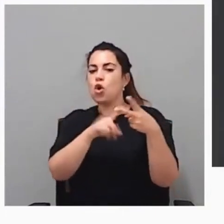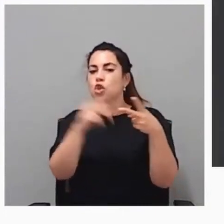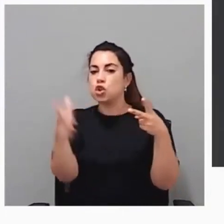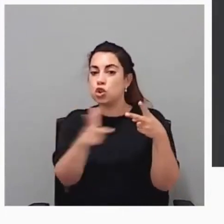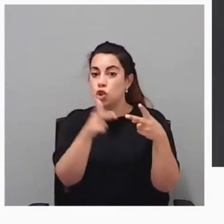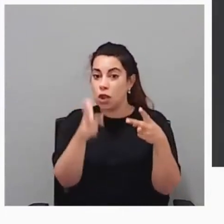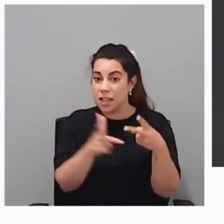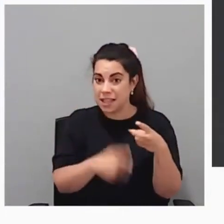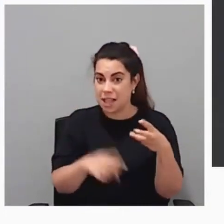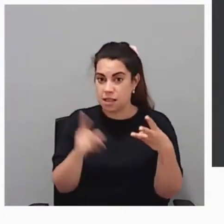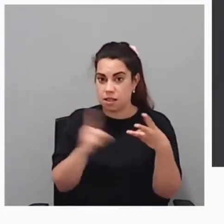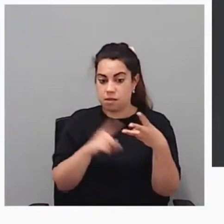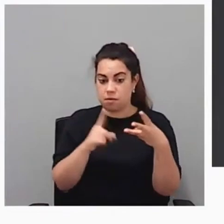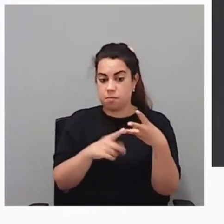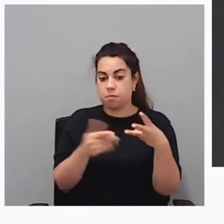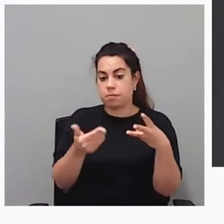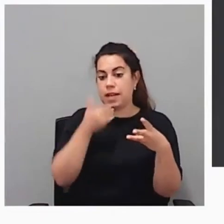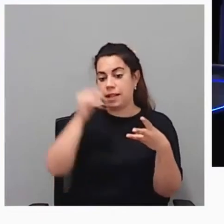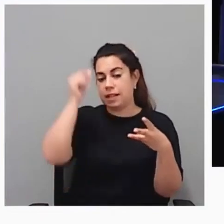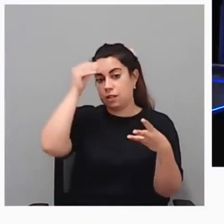conocimiento y en alianzas.